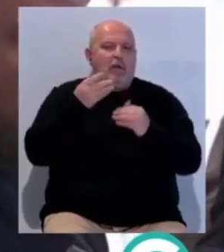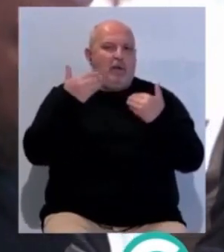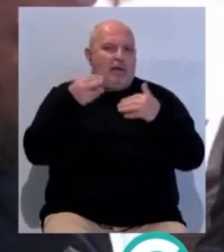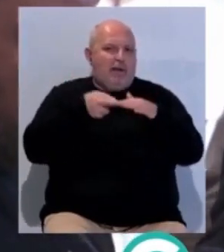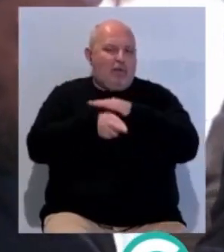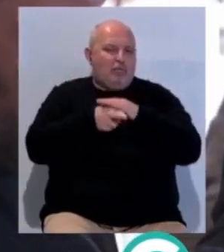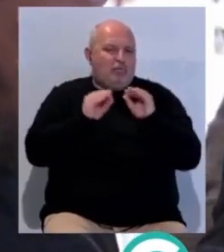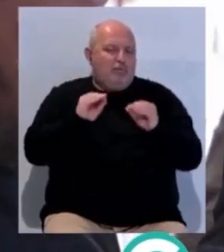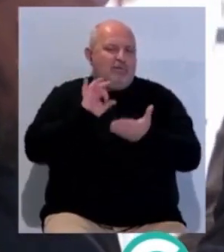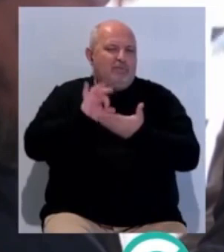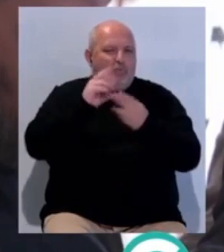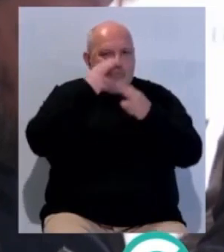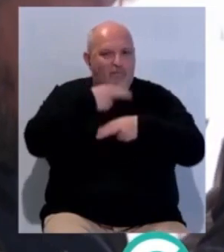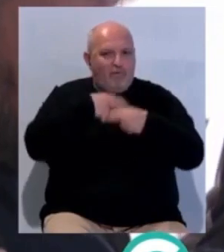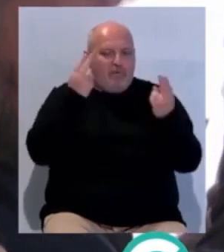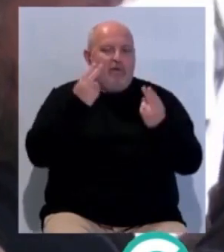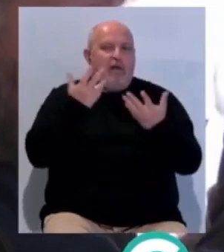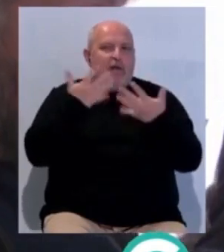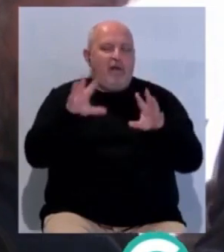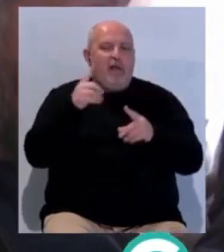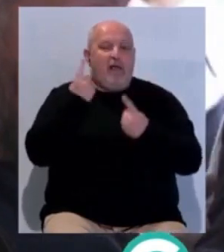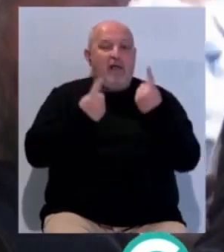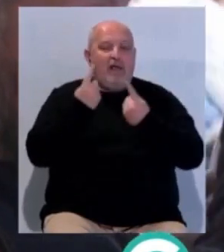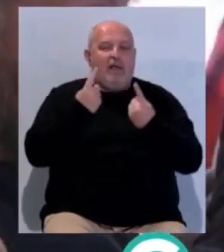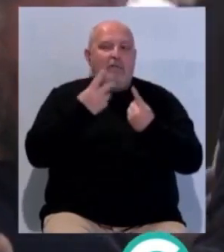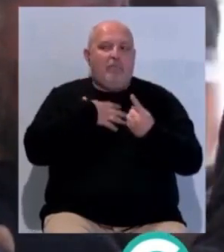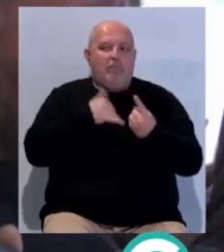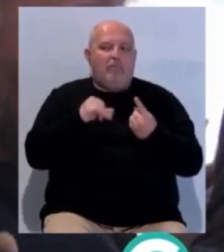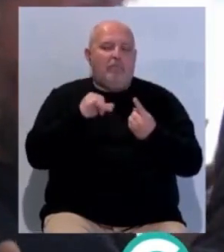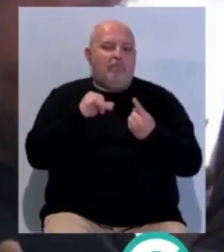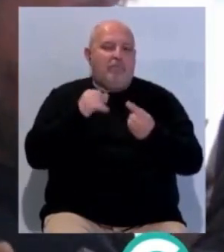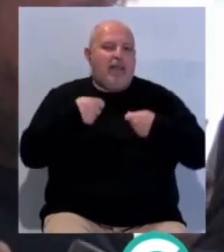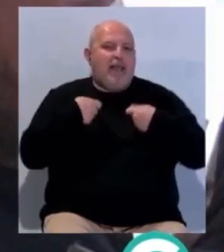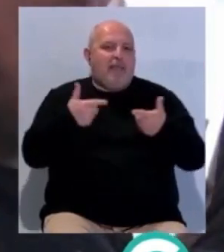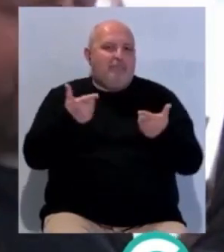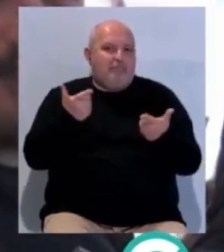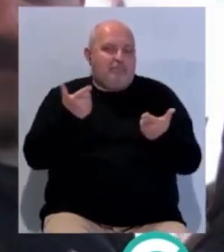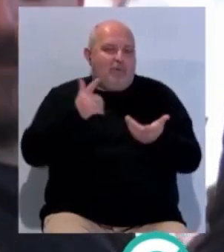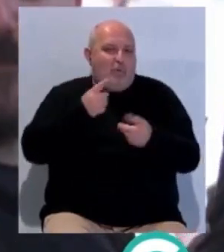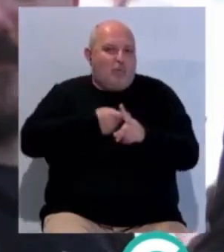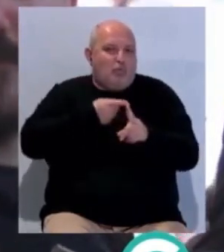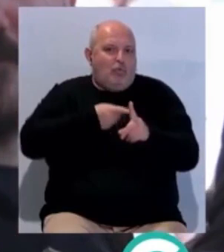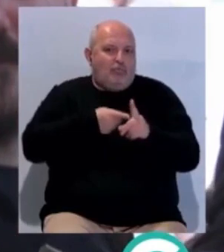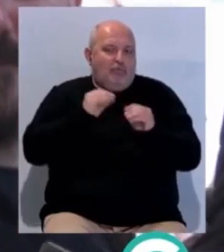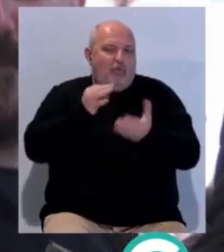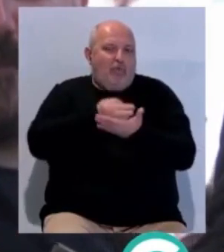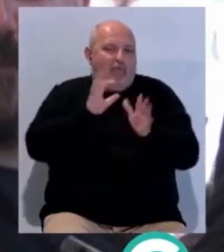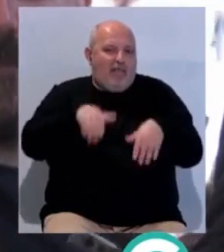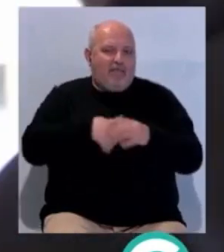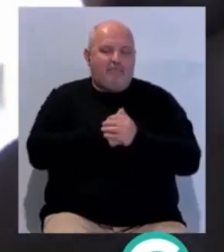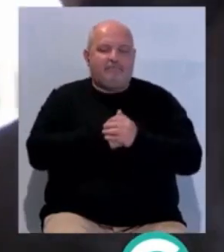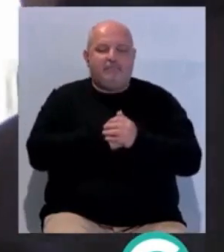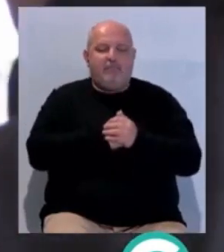recursos de los servicios públicos, pese a que de alguna forma hacen un desgaste de lo que es el uso cotidiano de la ciudad de Cádiz.